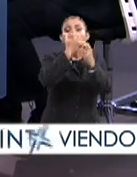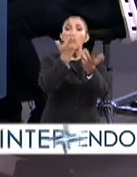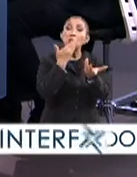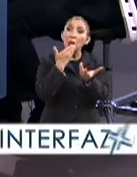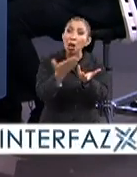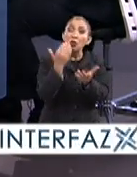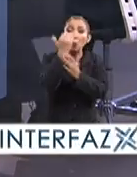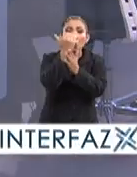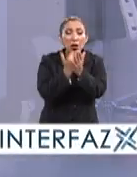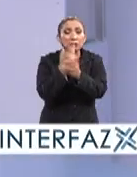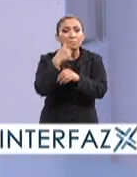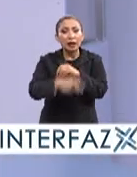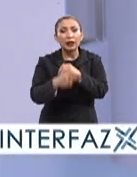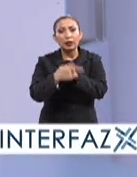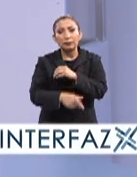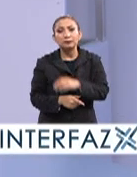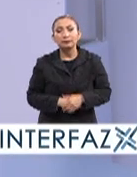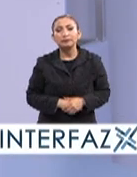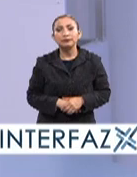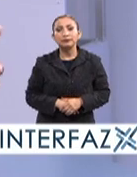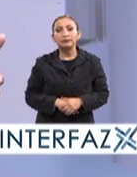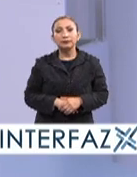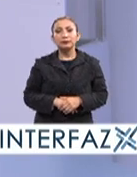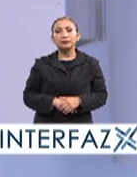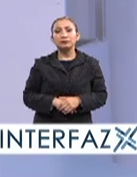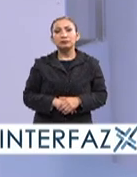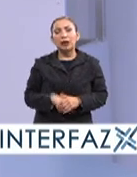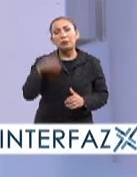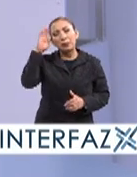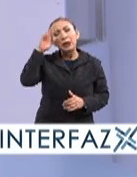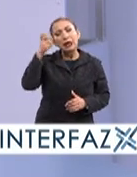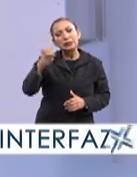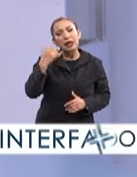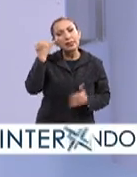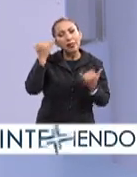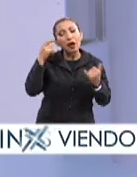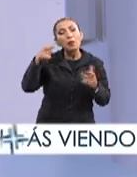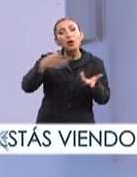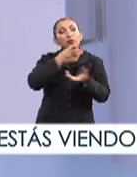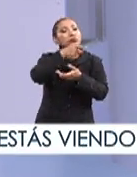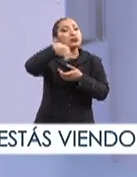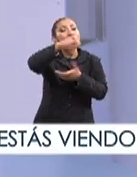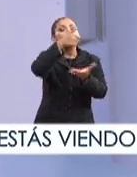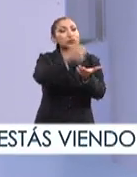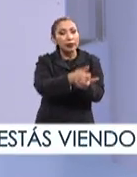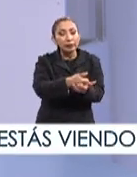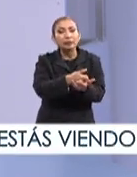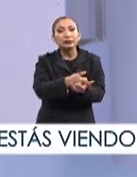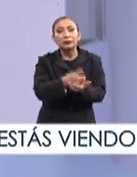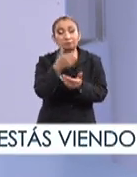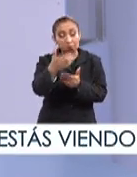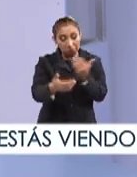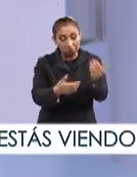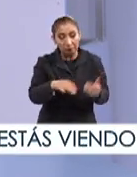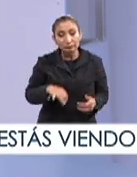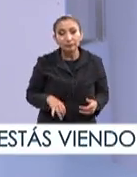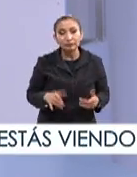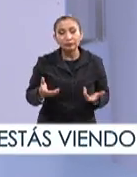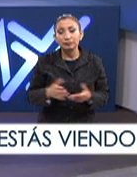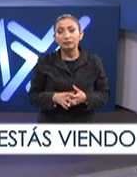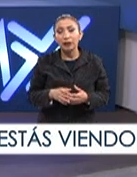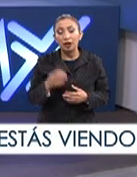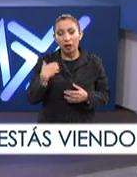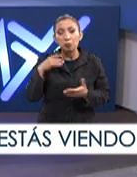ventajas, las emisiones. Y con ese planteamiento íbamos con la ciudad, que nos hizo adelante y